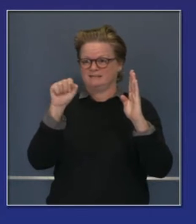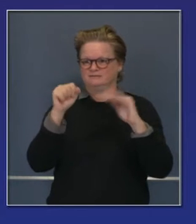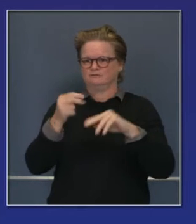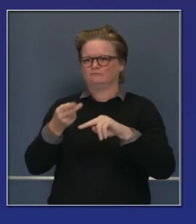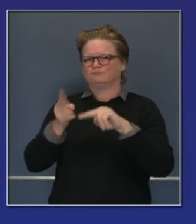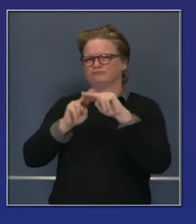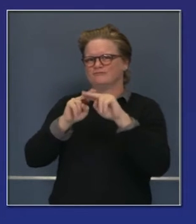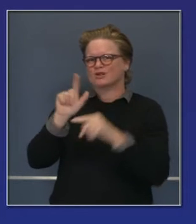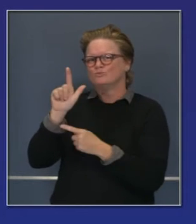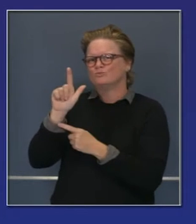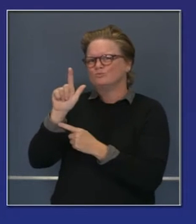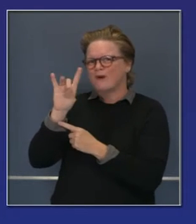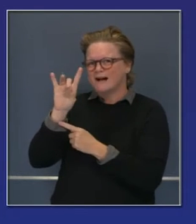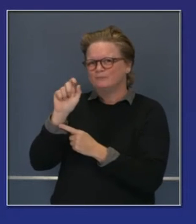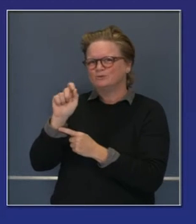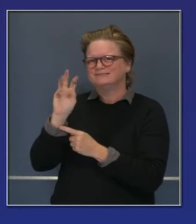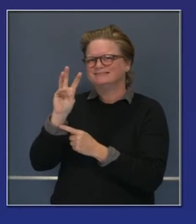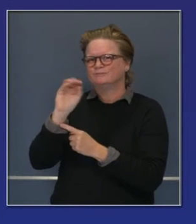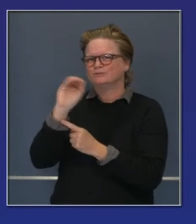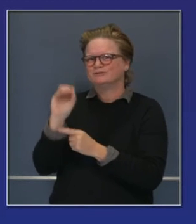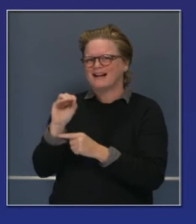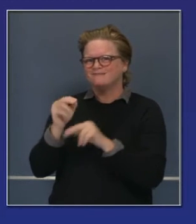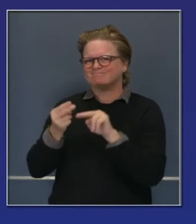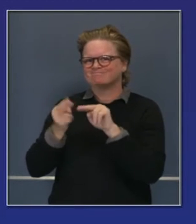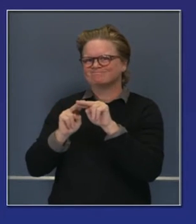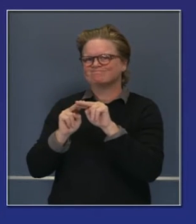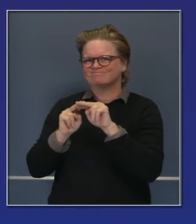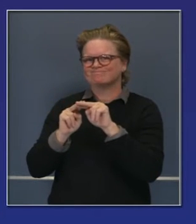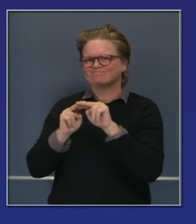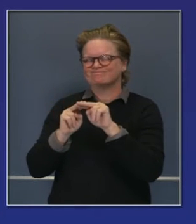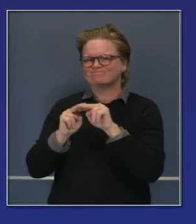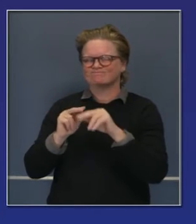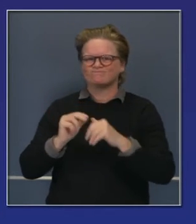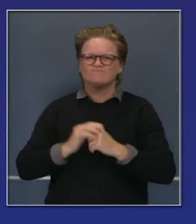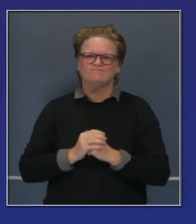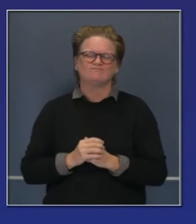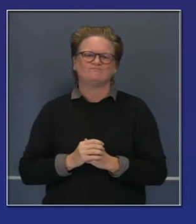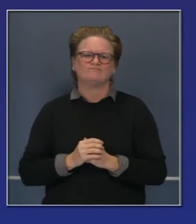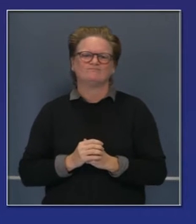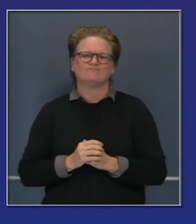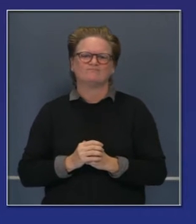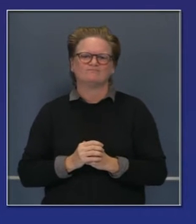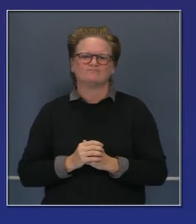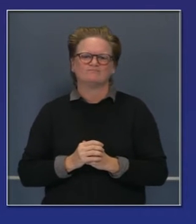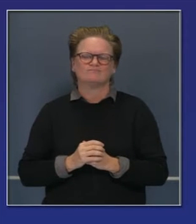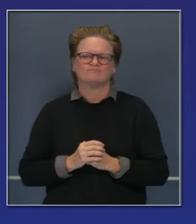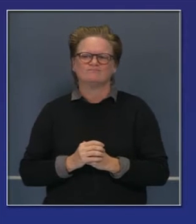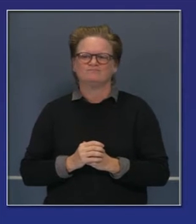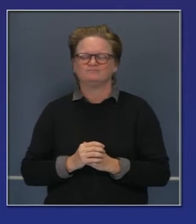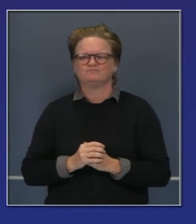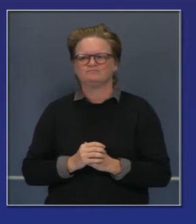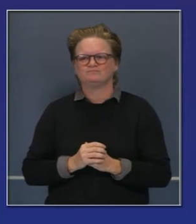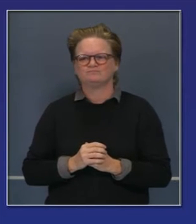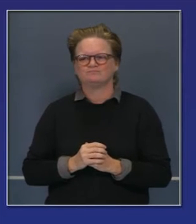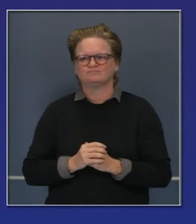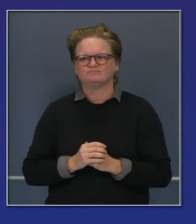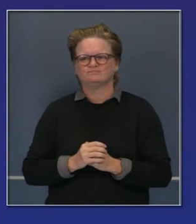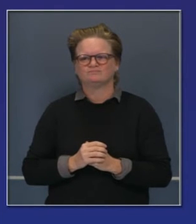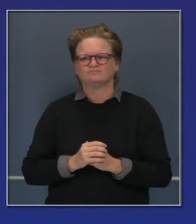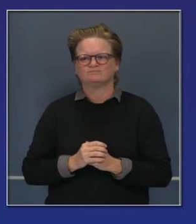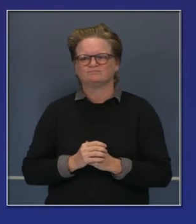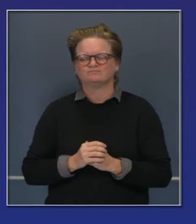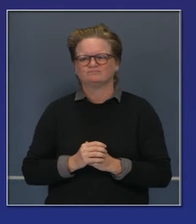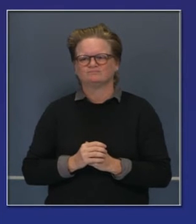aumentó a 28.6%. Esta línea va en ascenso. Y para